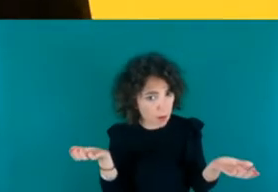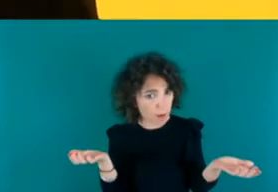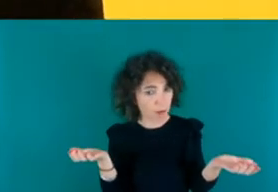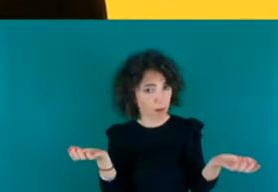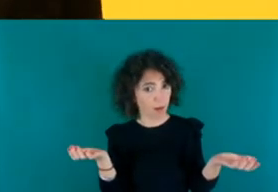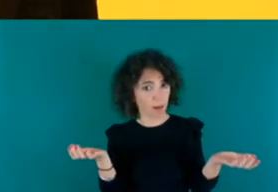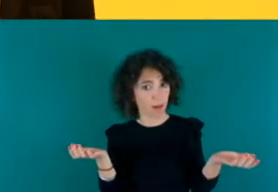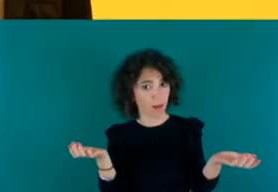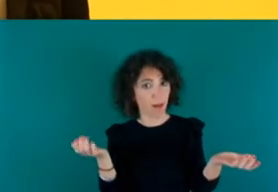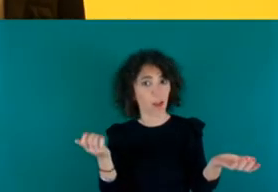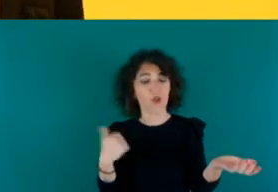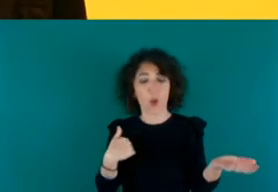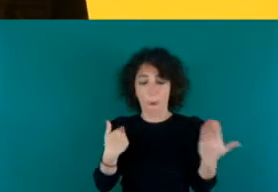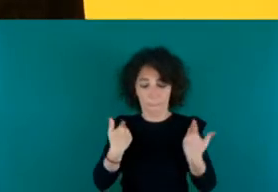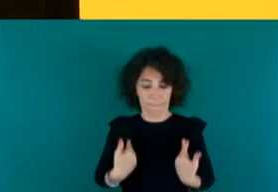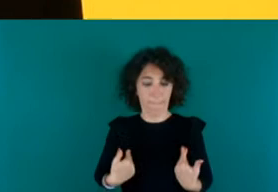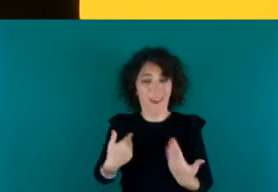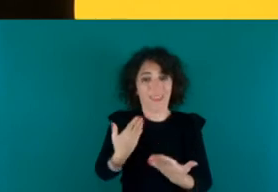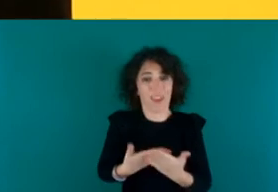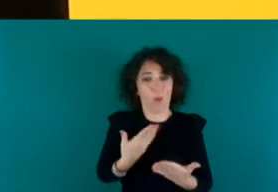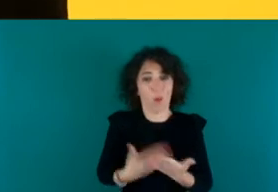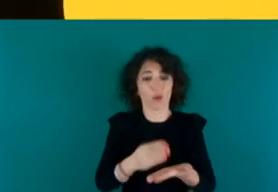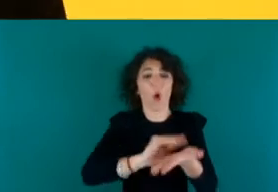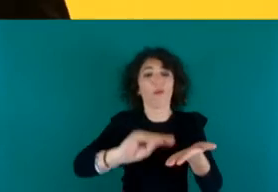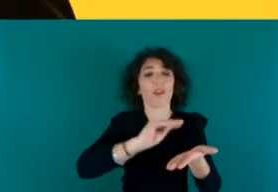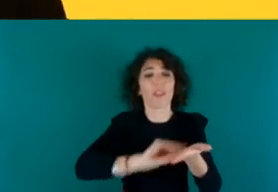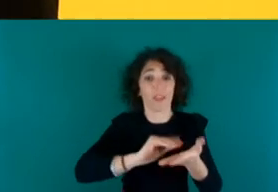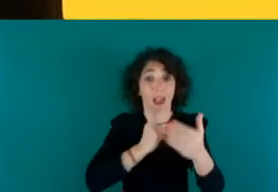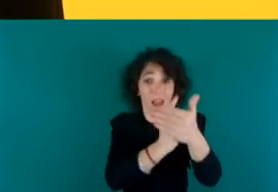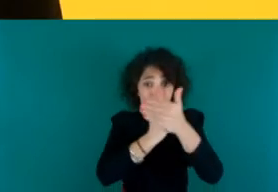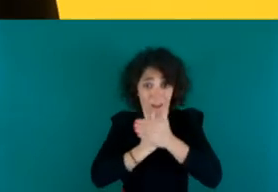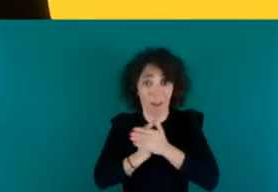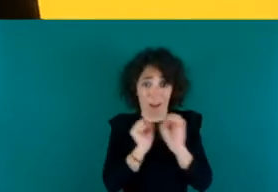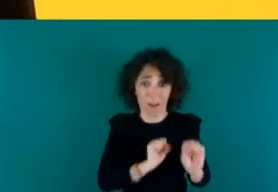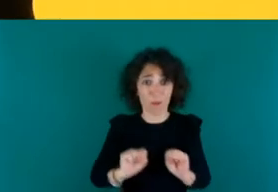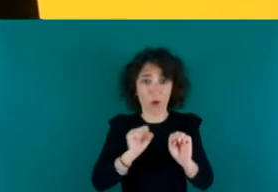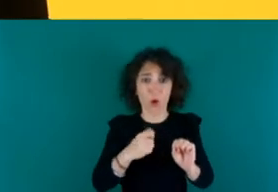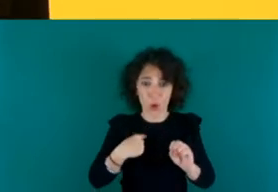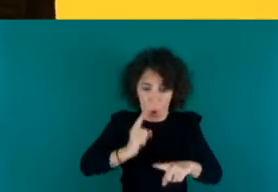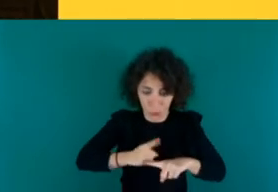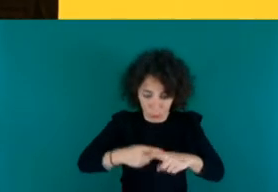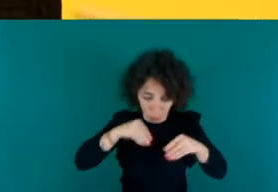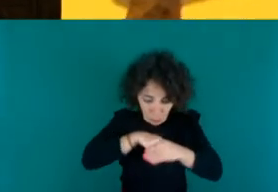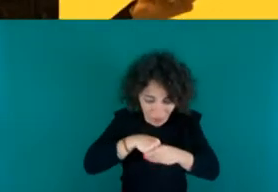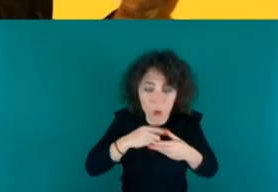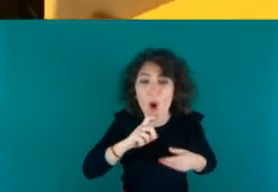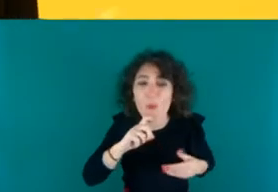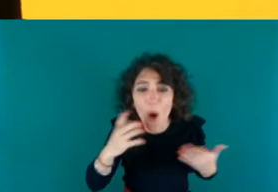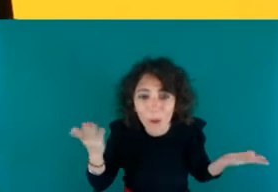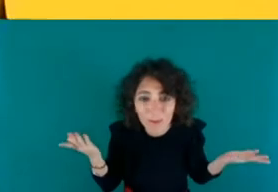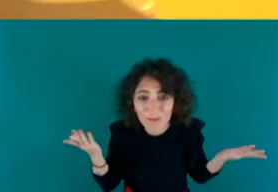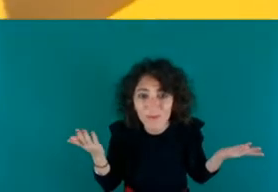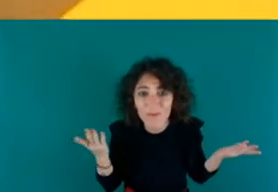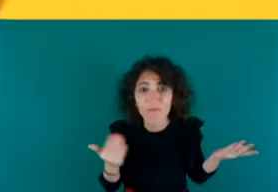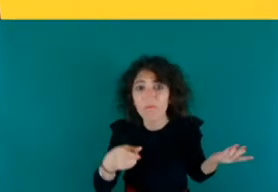¿Cómo demuestro yo a la oficina de asilo y refugio que soy homosexual? ¿Se les ocurre alguna